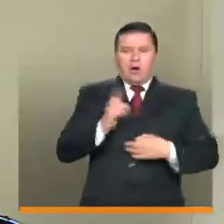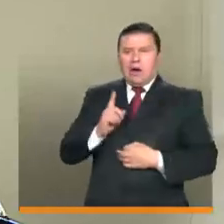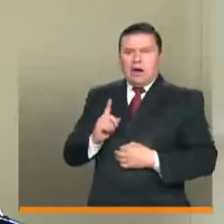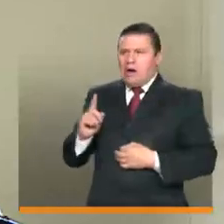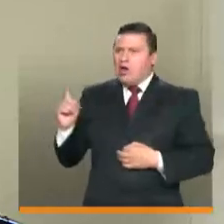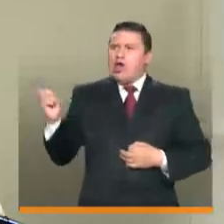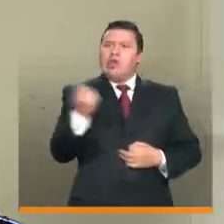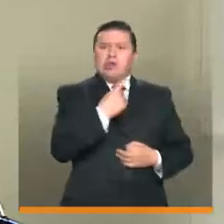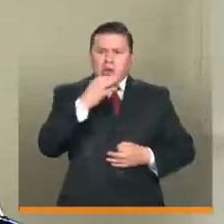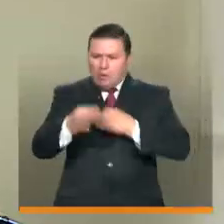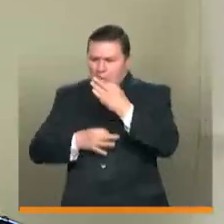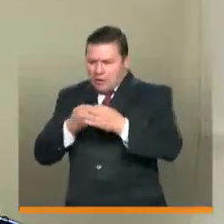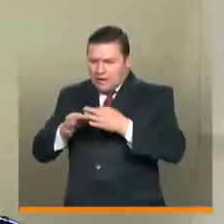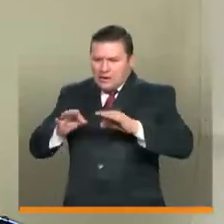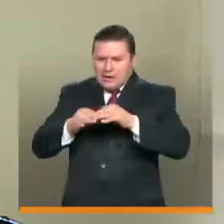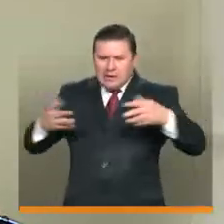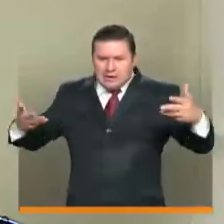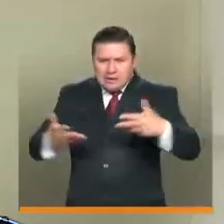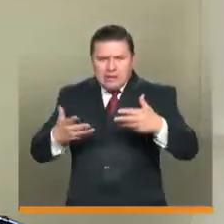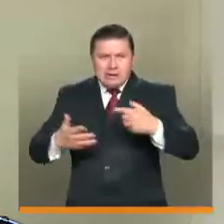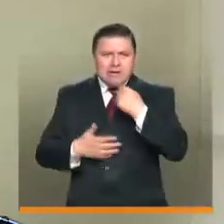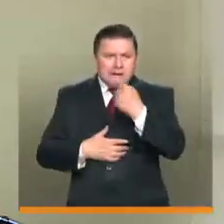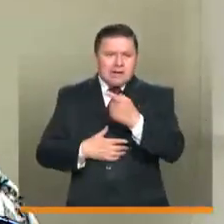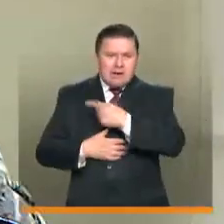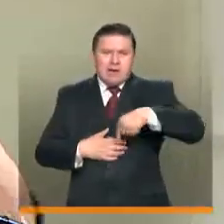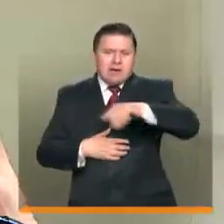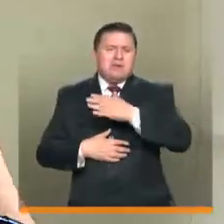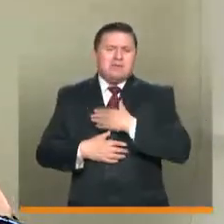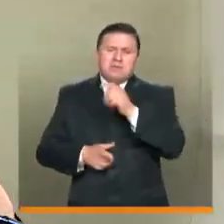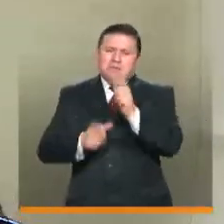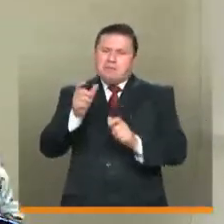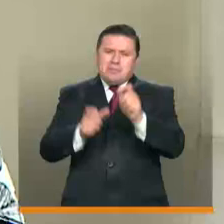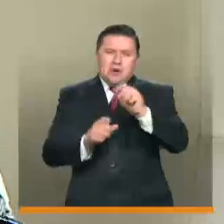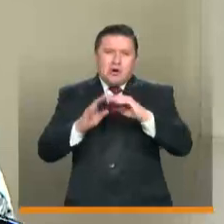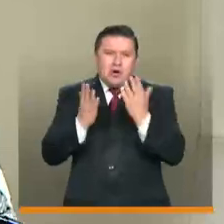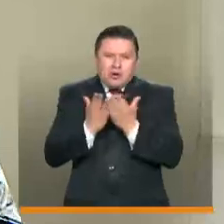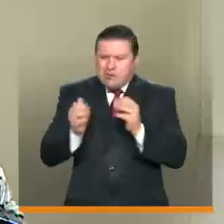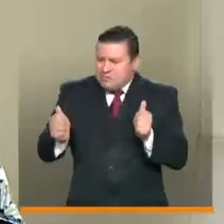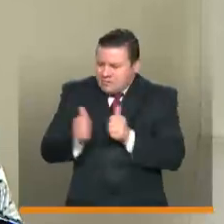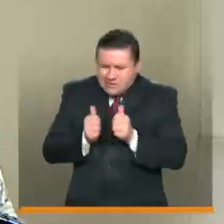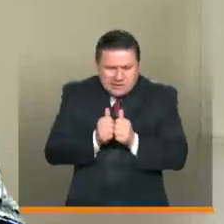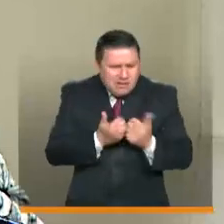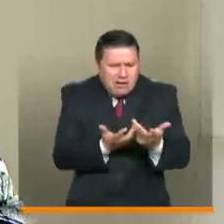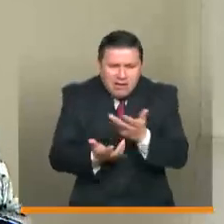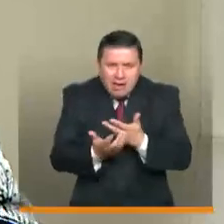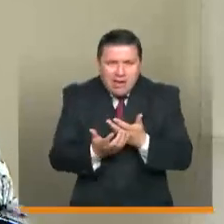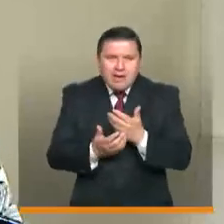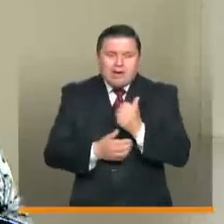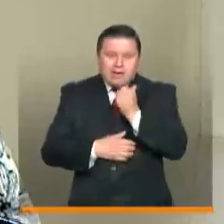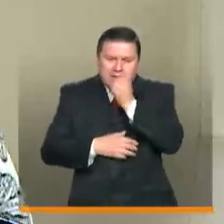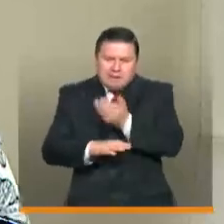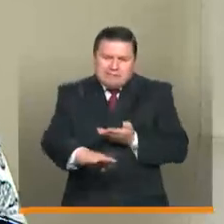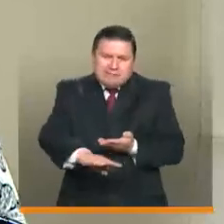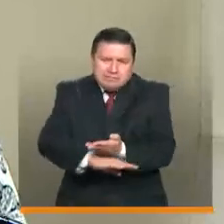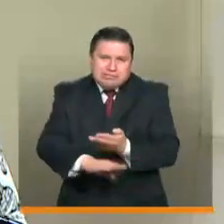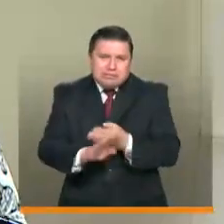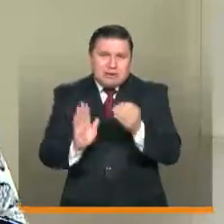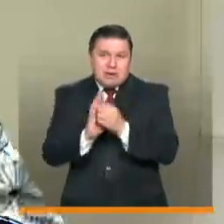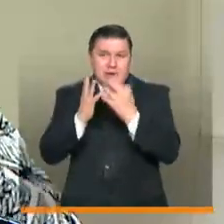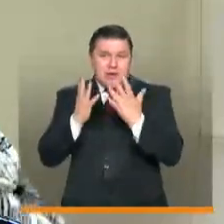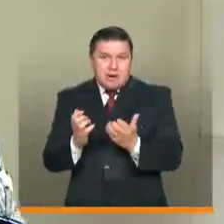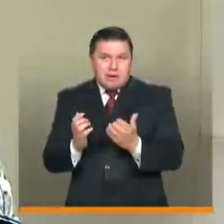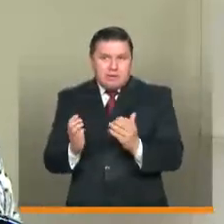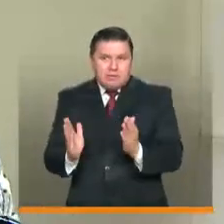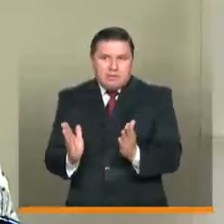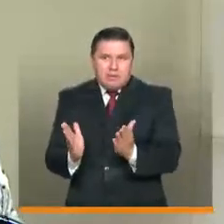cuidado es colectivo y que el valor de la solidaridad, como lo han expuesto aquí muchos de los colegas, es un valor que se va a exhibir día a día si queremos que este